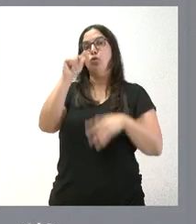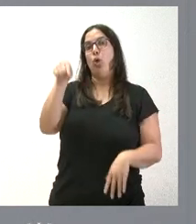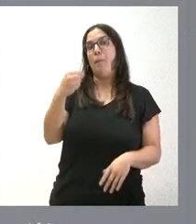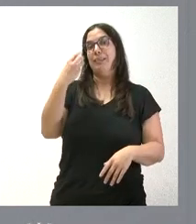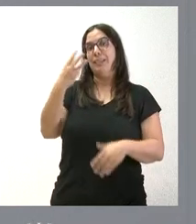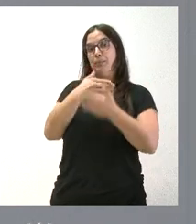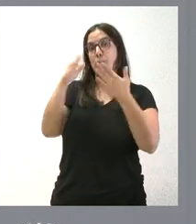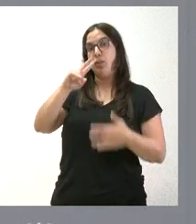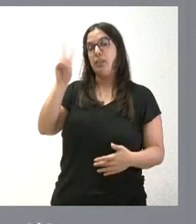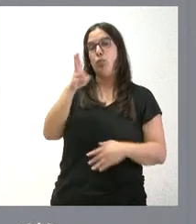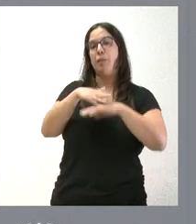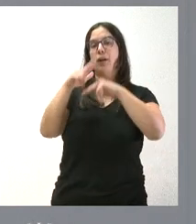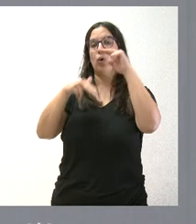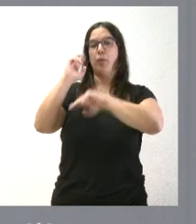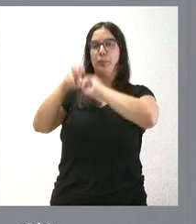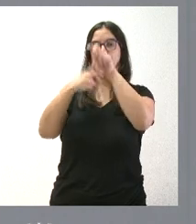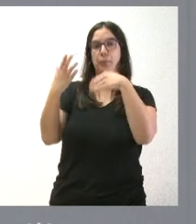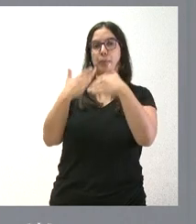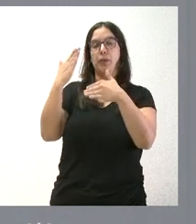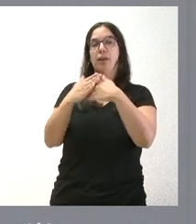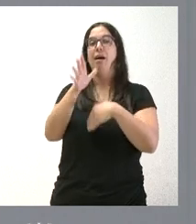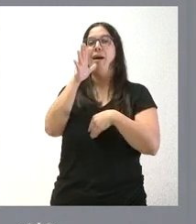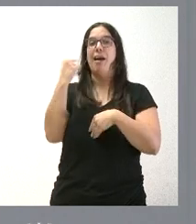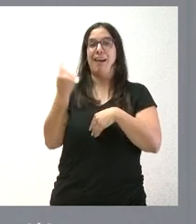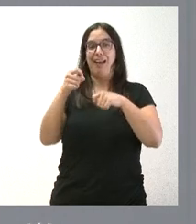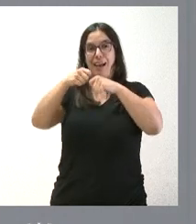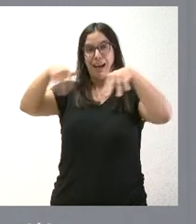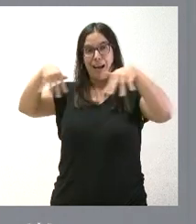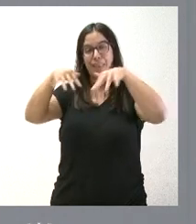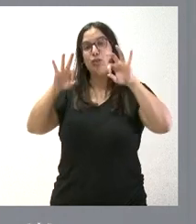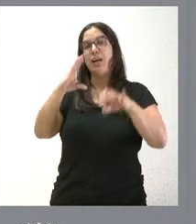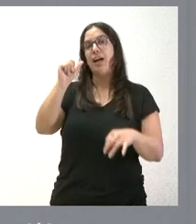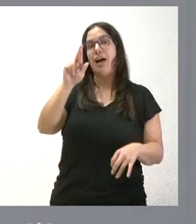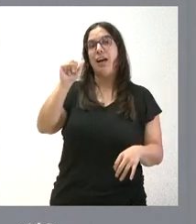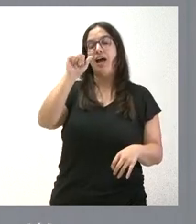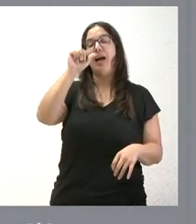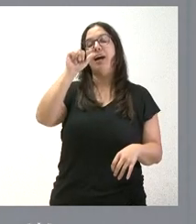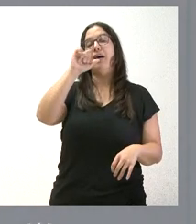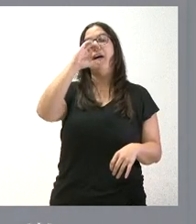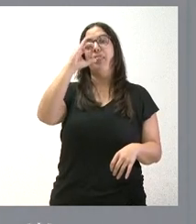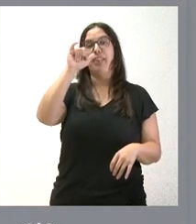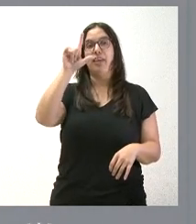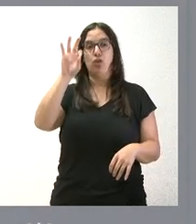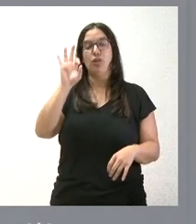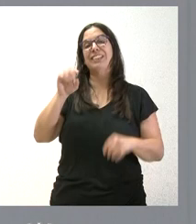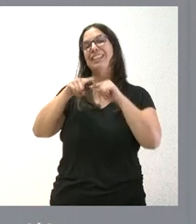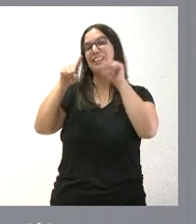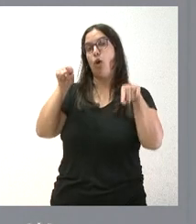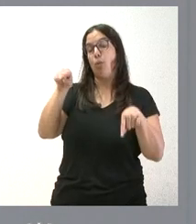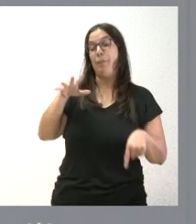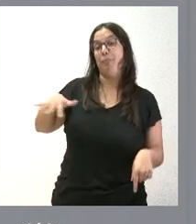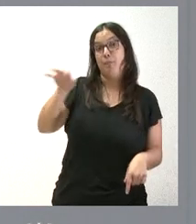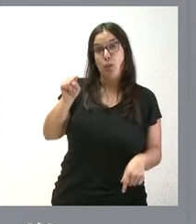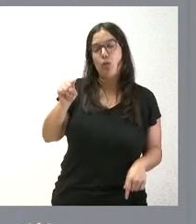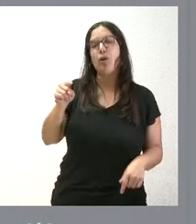para las obras de modernización del regadío del Carracillo en Segovia. El regadío de esta zona va a